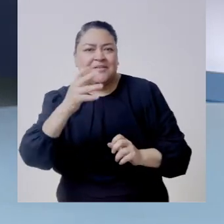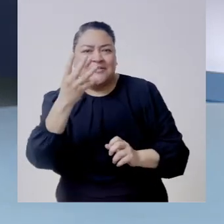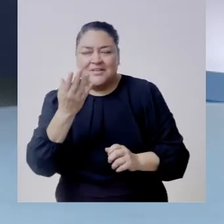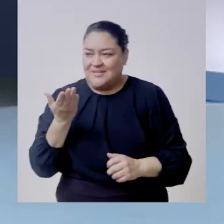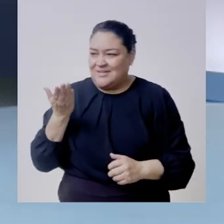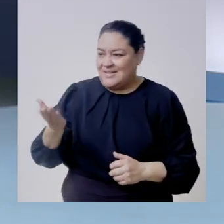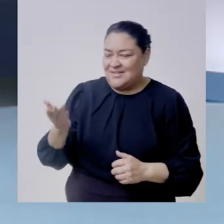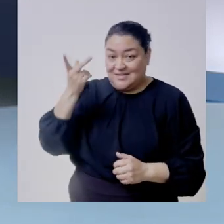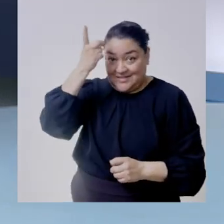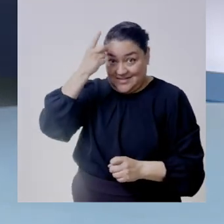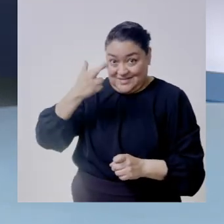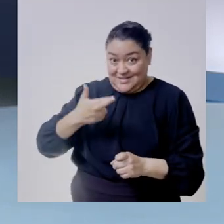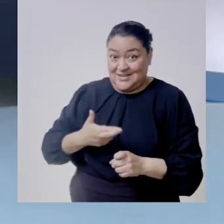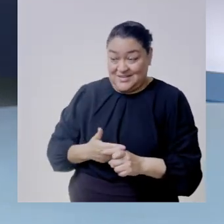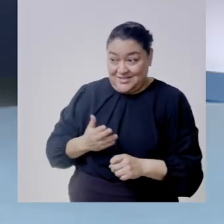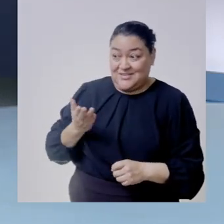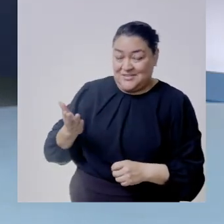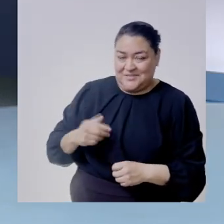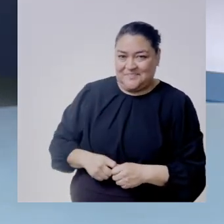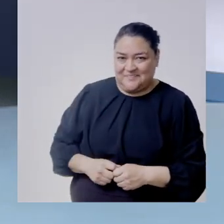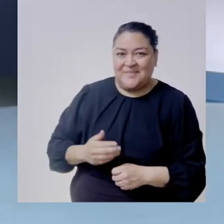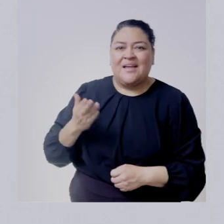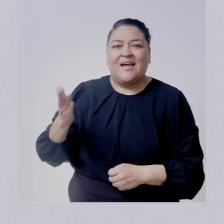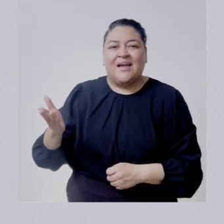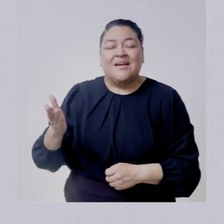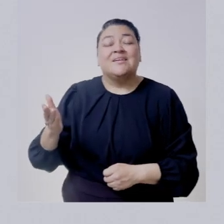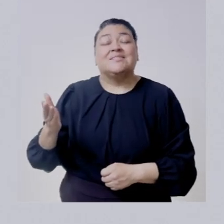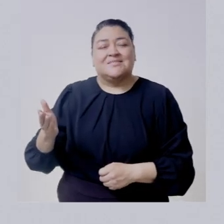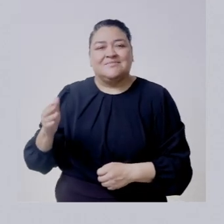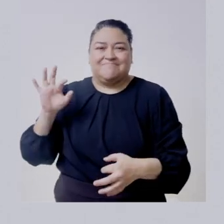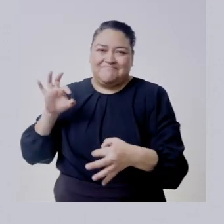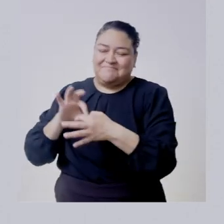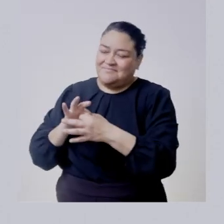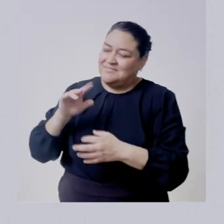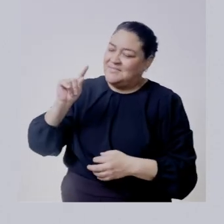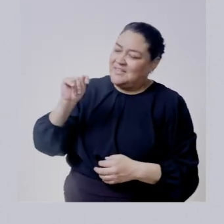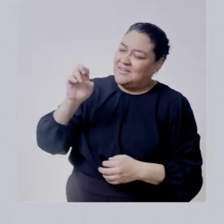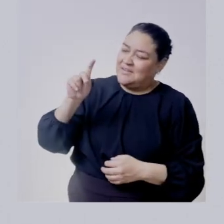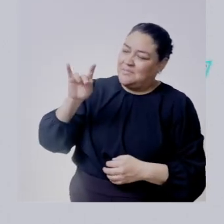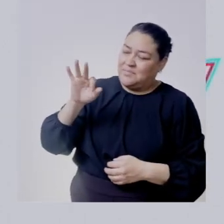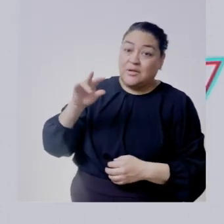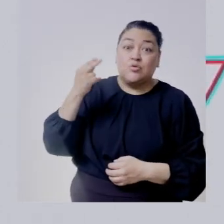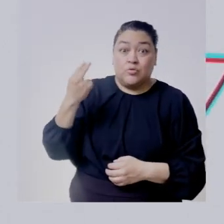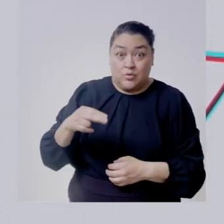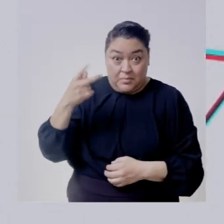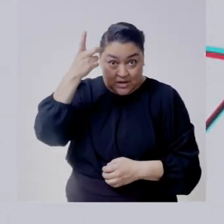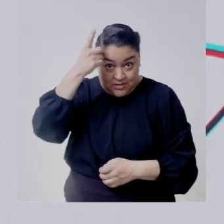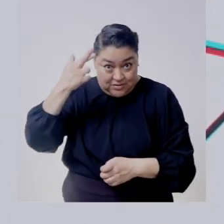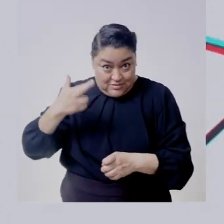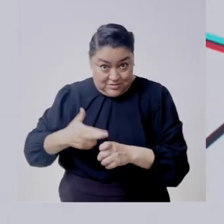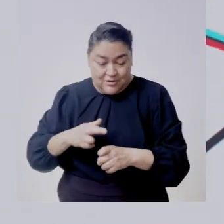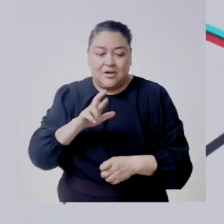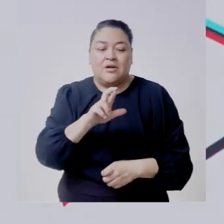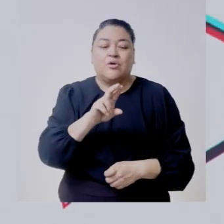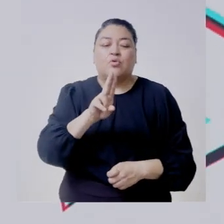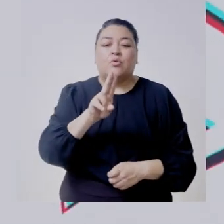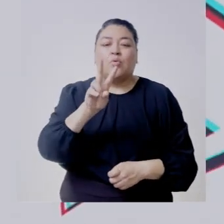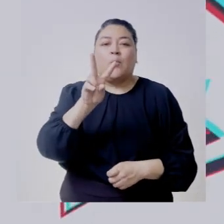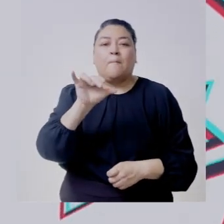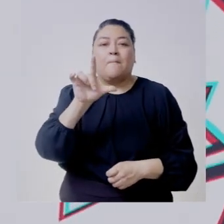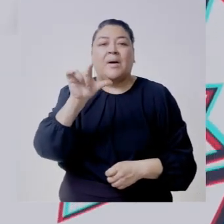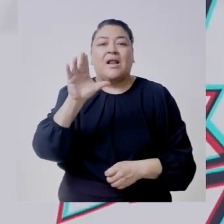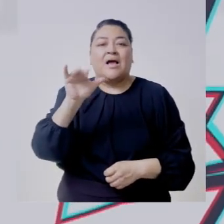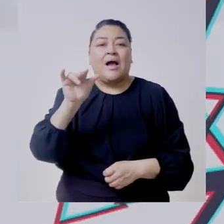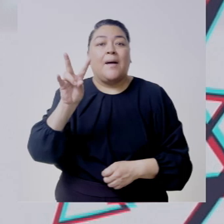acompaña la directora de la escuela judicial electoral del tribunal electoral del poder judicial de la federación la doctora gabriela rubalcaba garcía